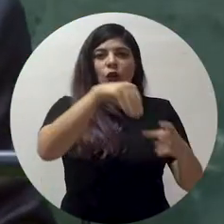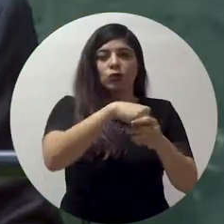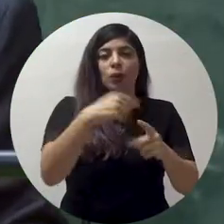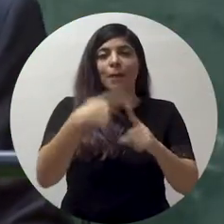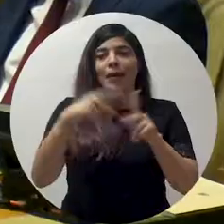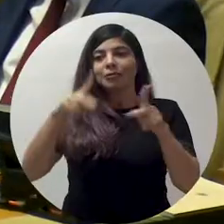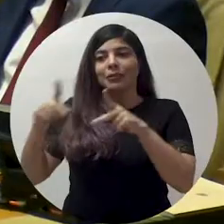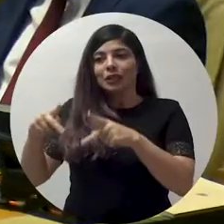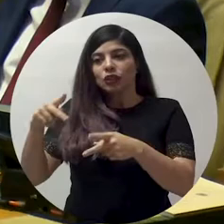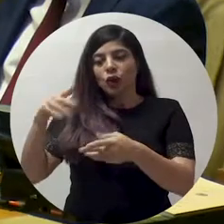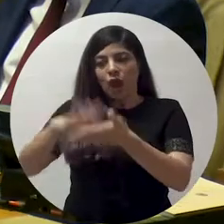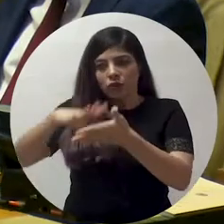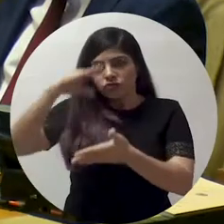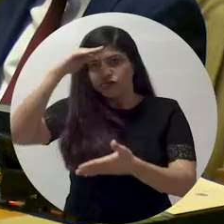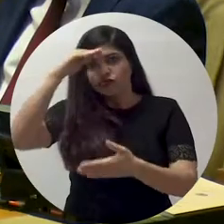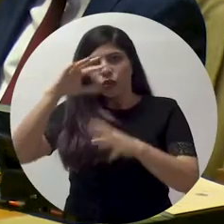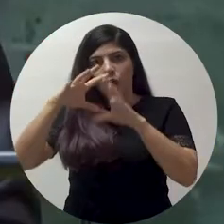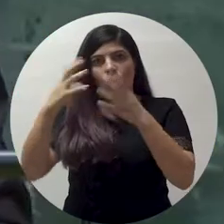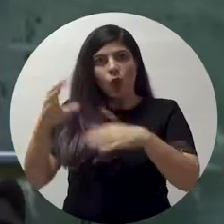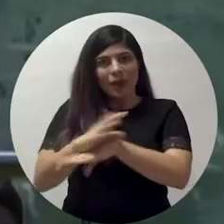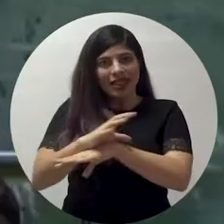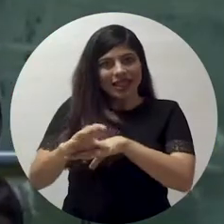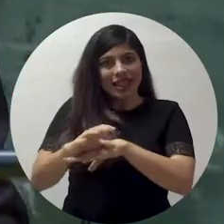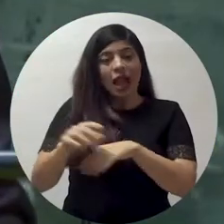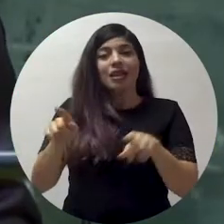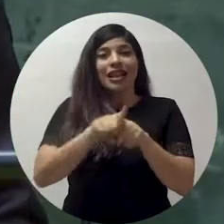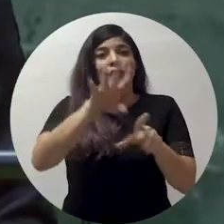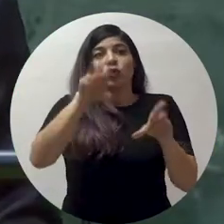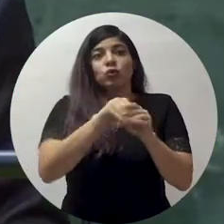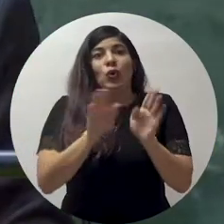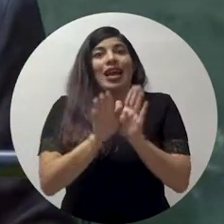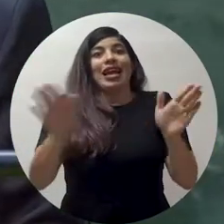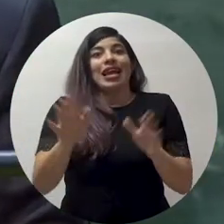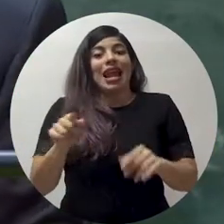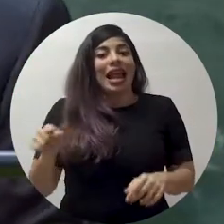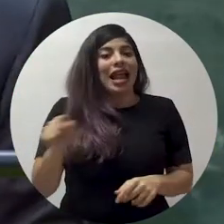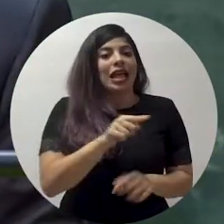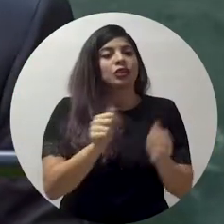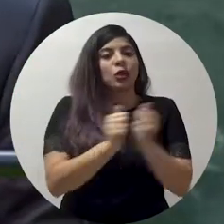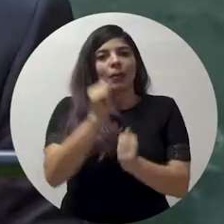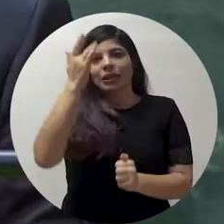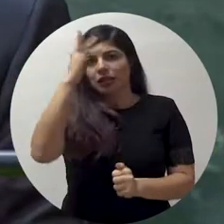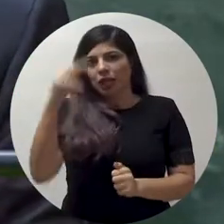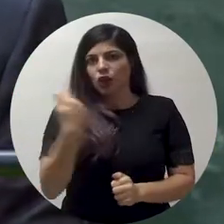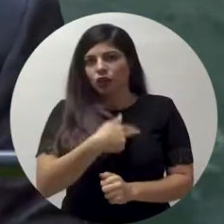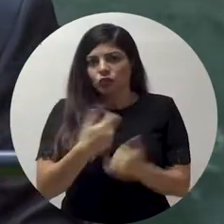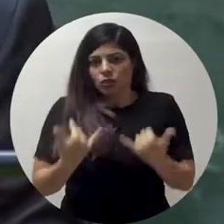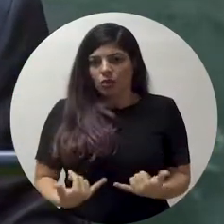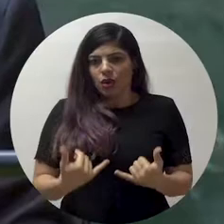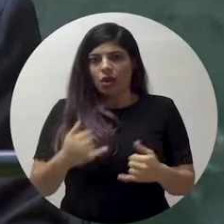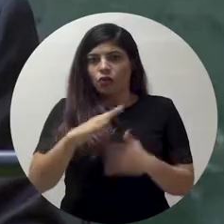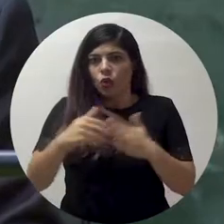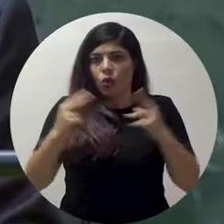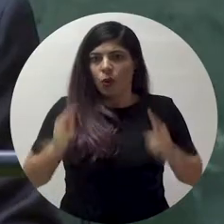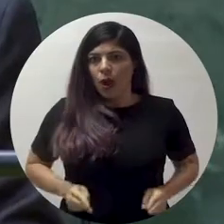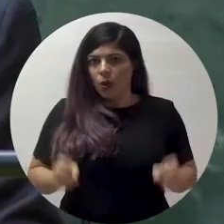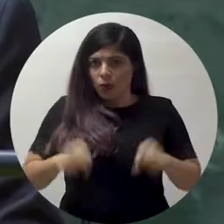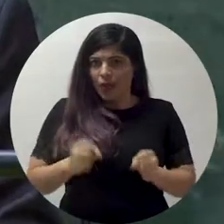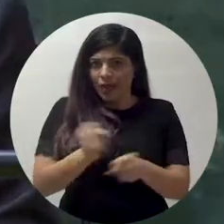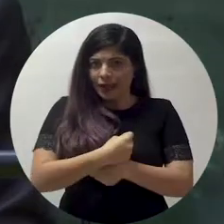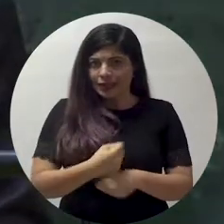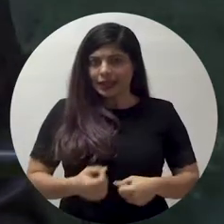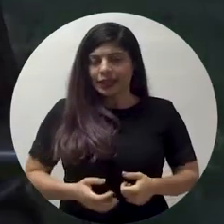digital, así como de inclusión, sin más, sería lo más inteligente que podemos hacer hoy como humanidad.